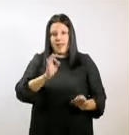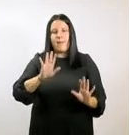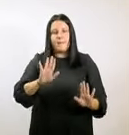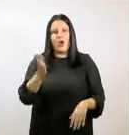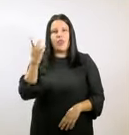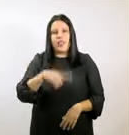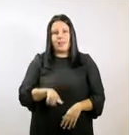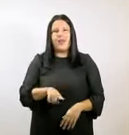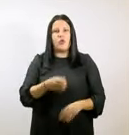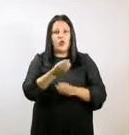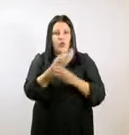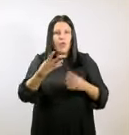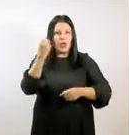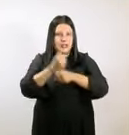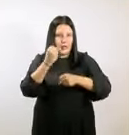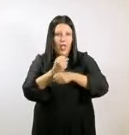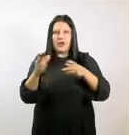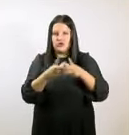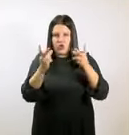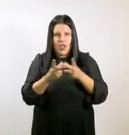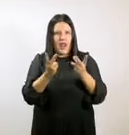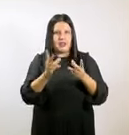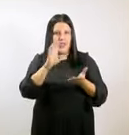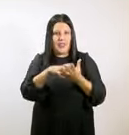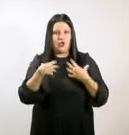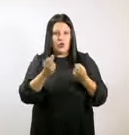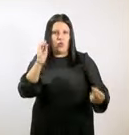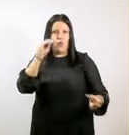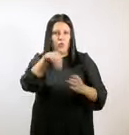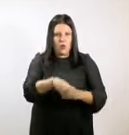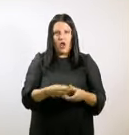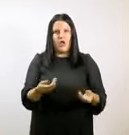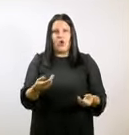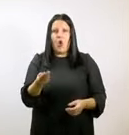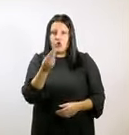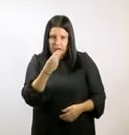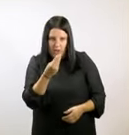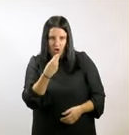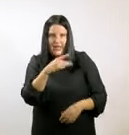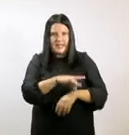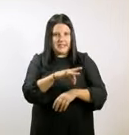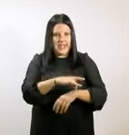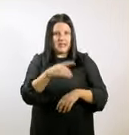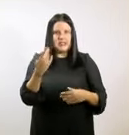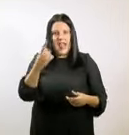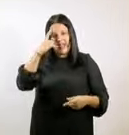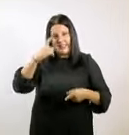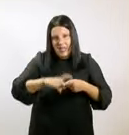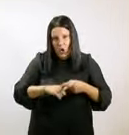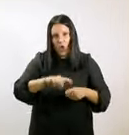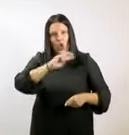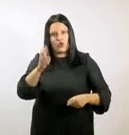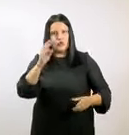trabajadoras y trabajadores sociales en nuestros centros de salud, el número de nutricionistas, de psicólogos. Luego debatiremos también sobre